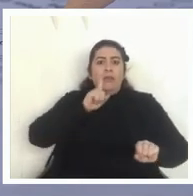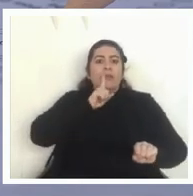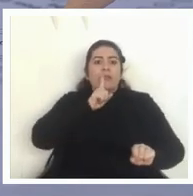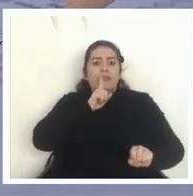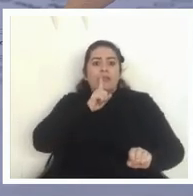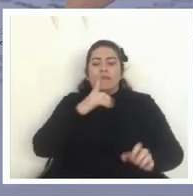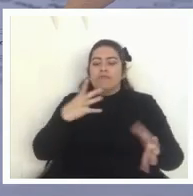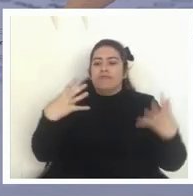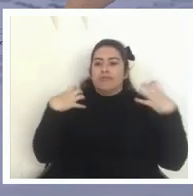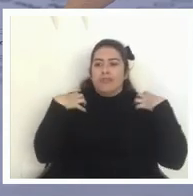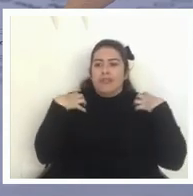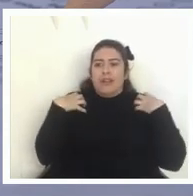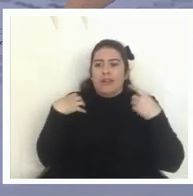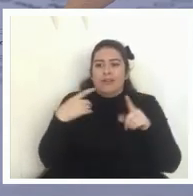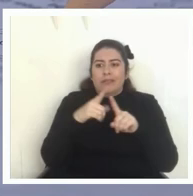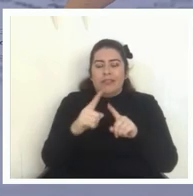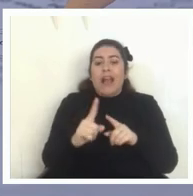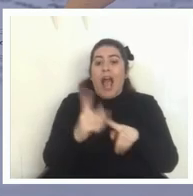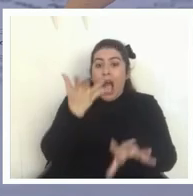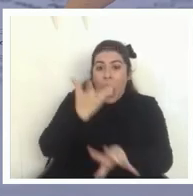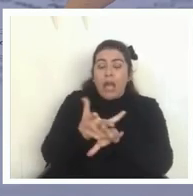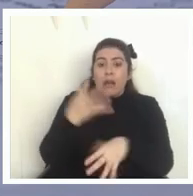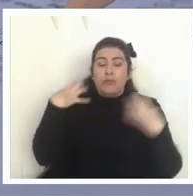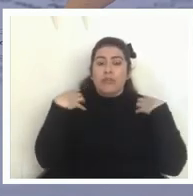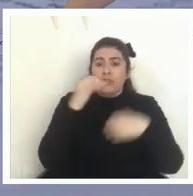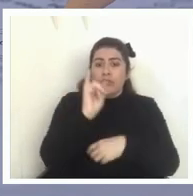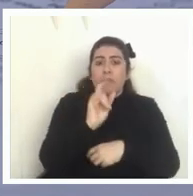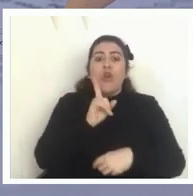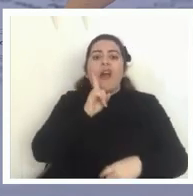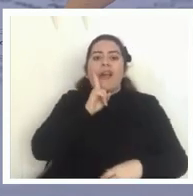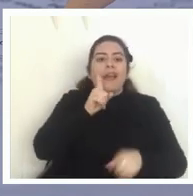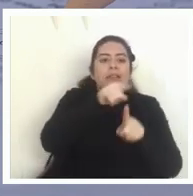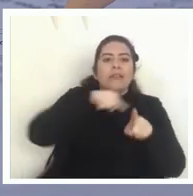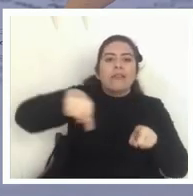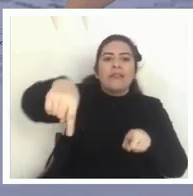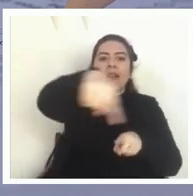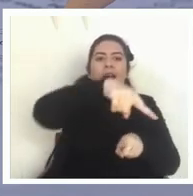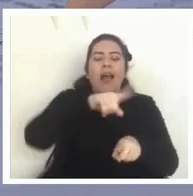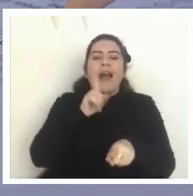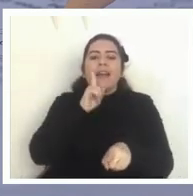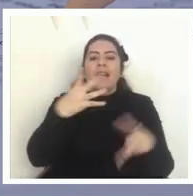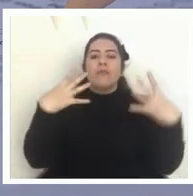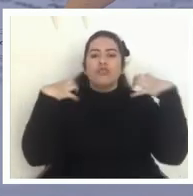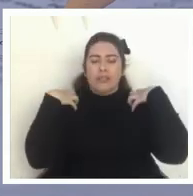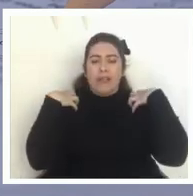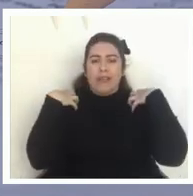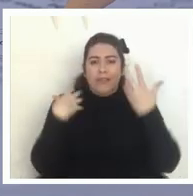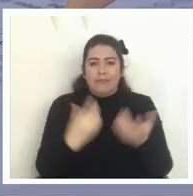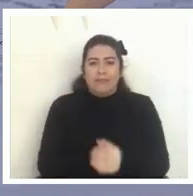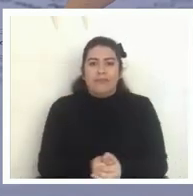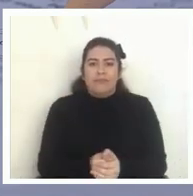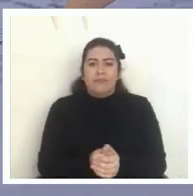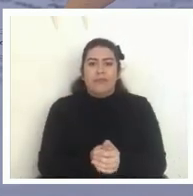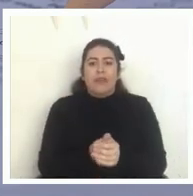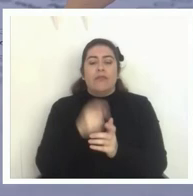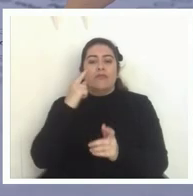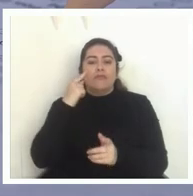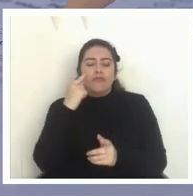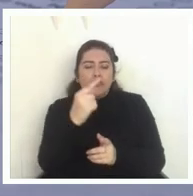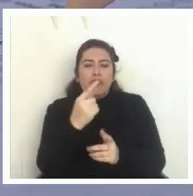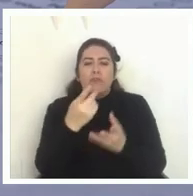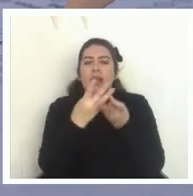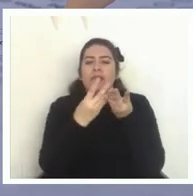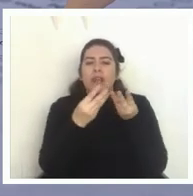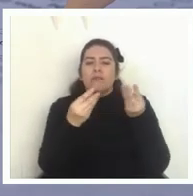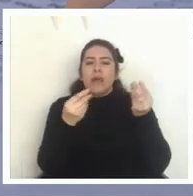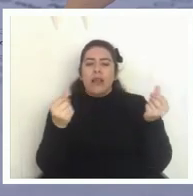no es que la responsabilidad no debe existir sino que debe ser correctamente enfocada debemos mantener un sistema sensual y transparente más transparente que